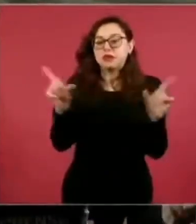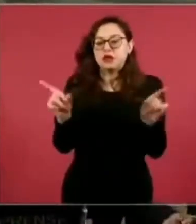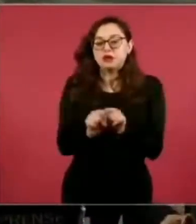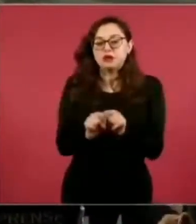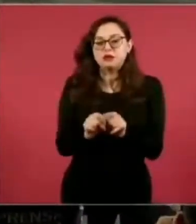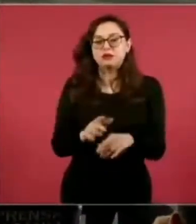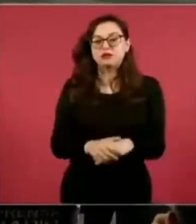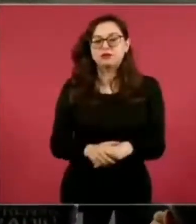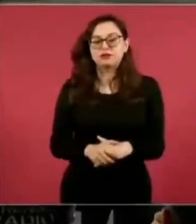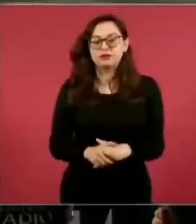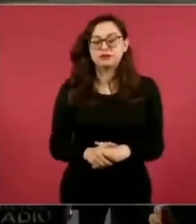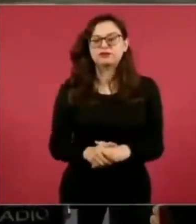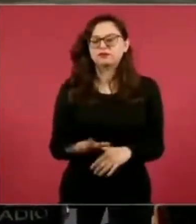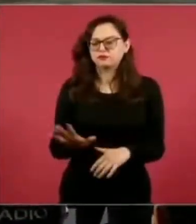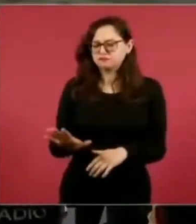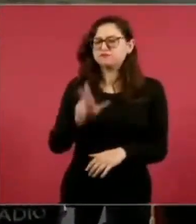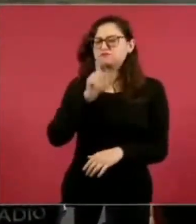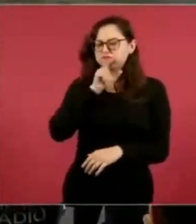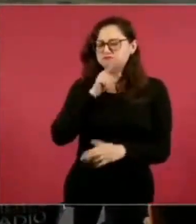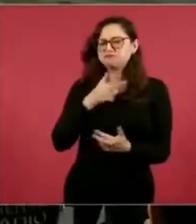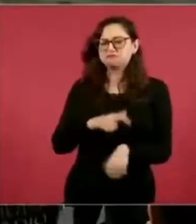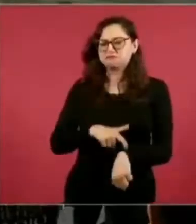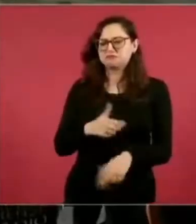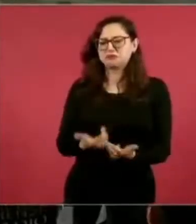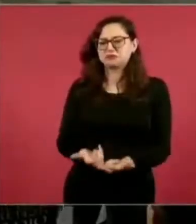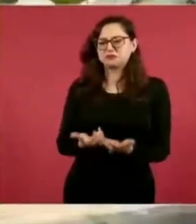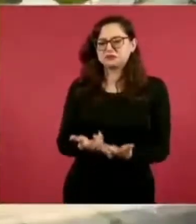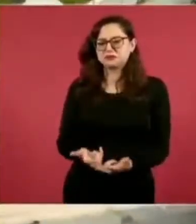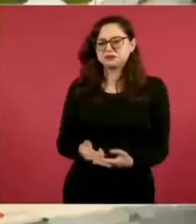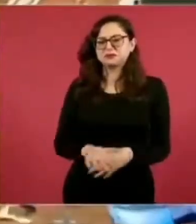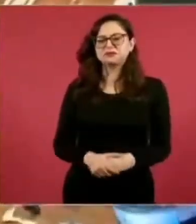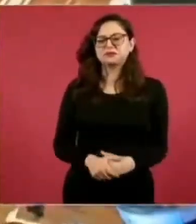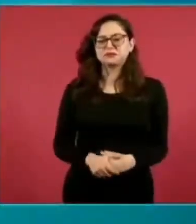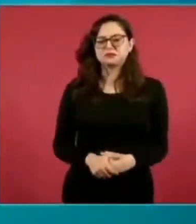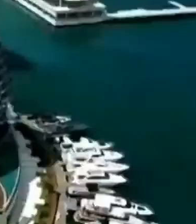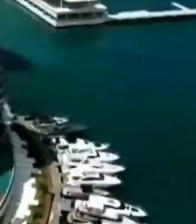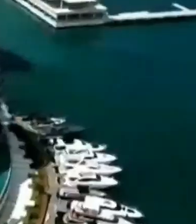te preocupes. Tenemos tiempo. Gracias. Gracias. Gracias. Gracias.